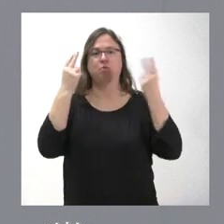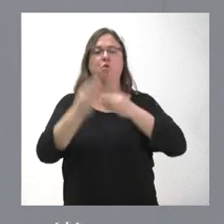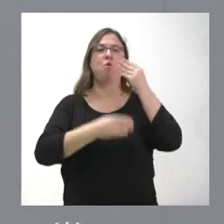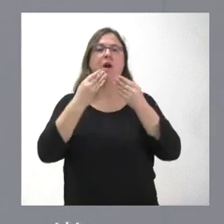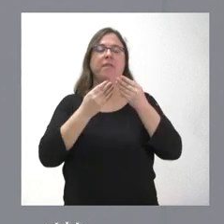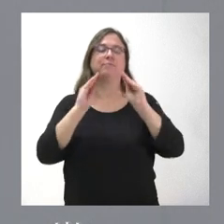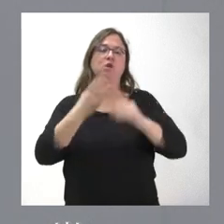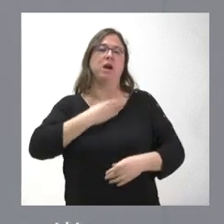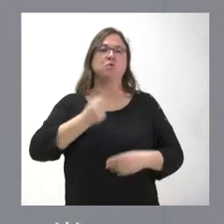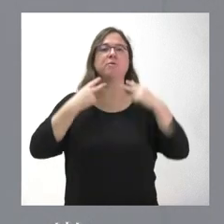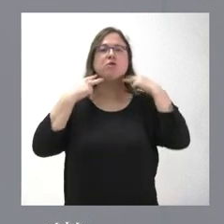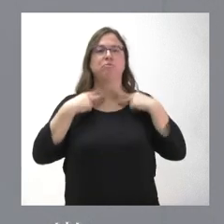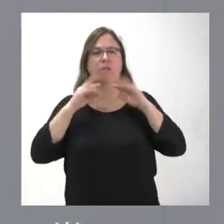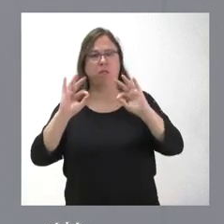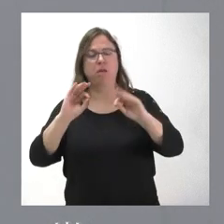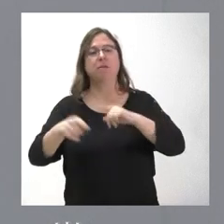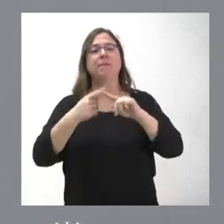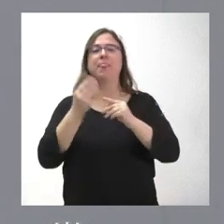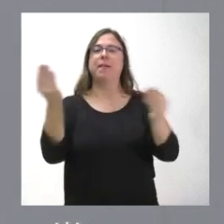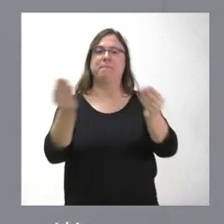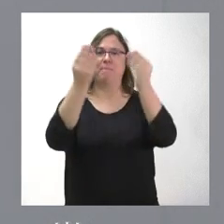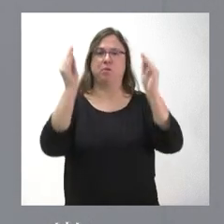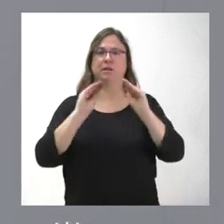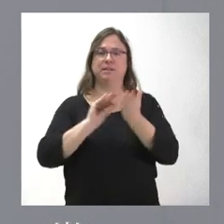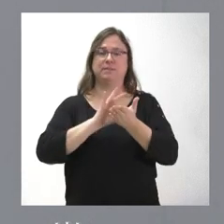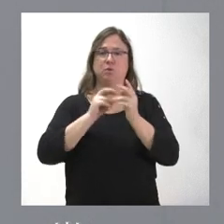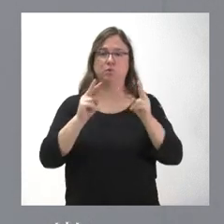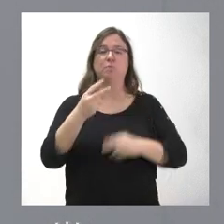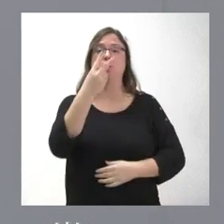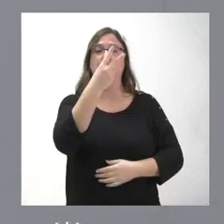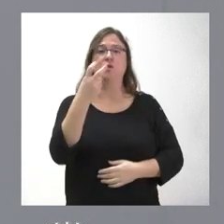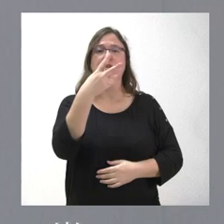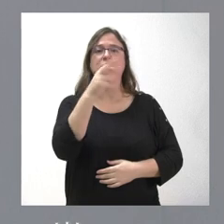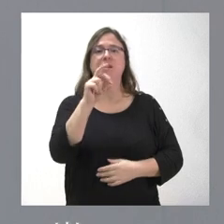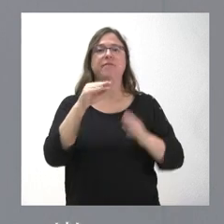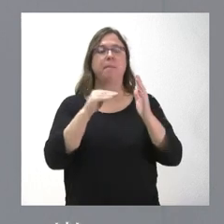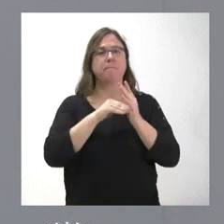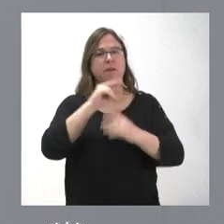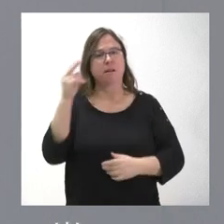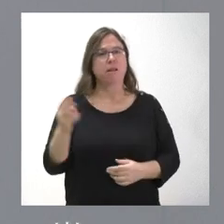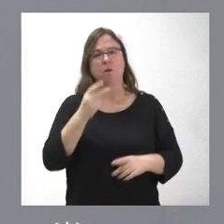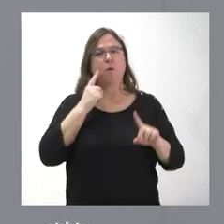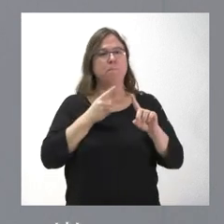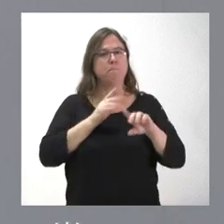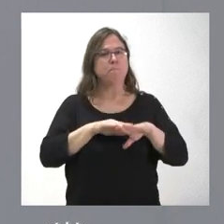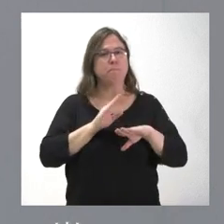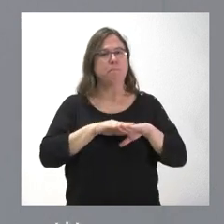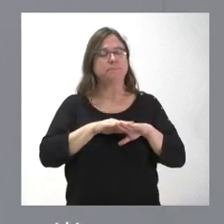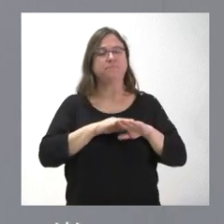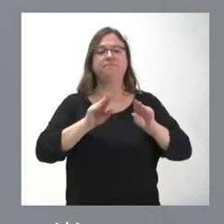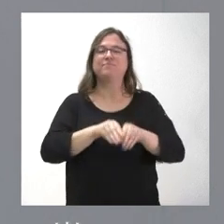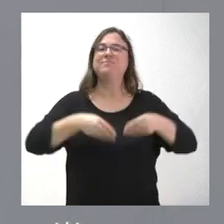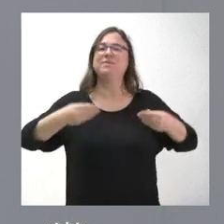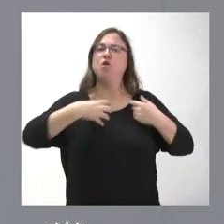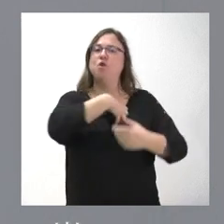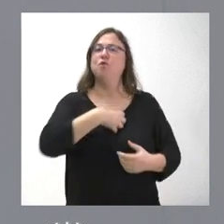locales y, por tanto, mejorar los mismos. 230.000 euros para el catálogo de funcionalidades